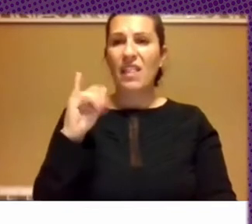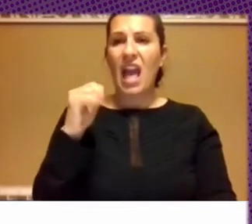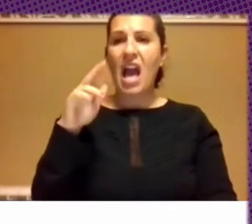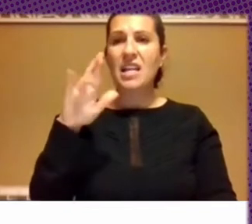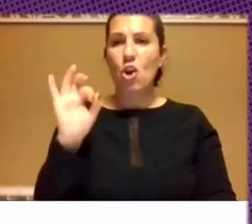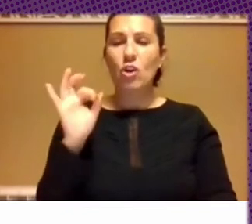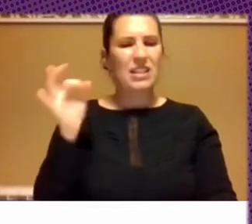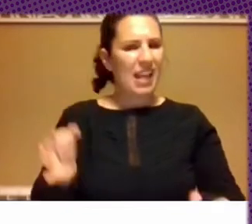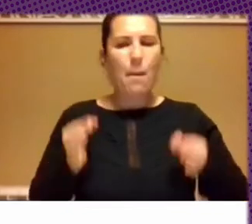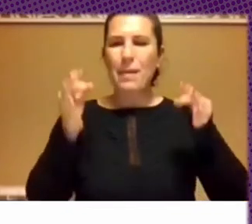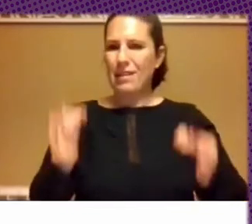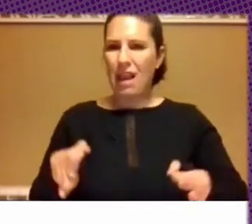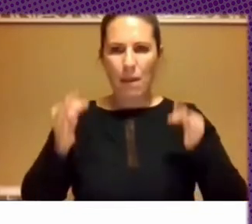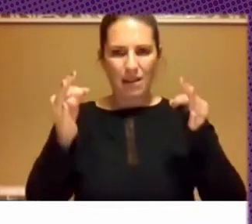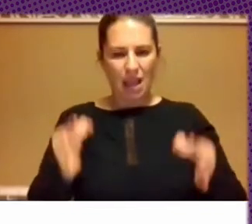cuentas que eran retituladas.